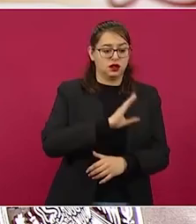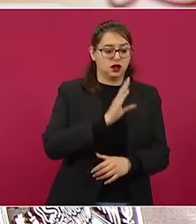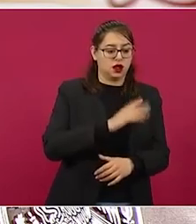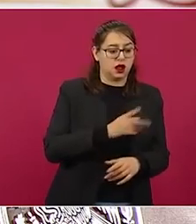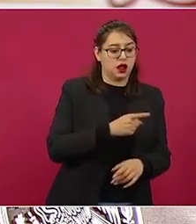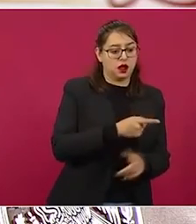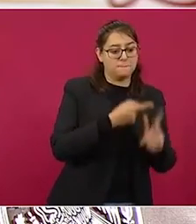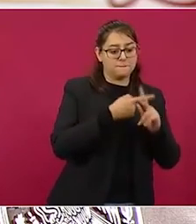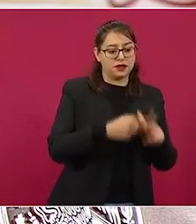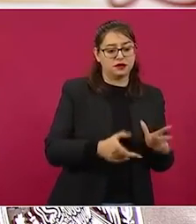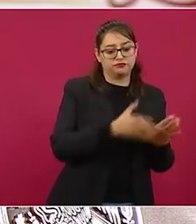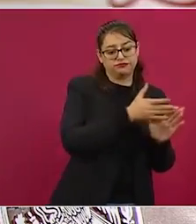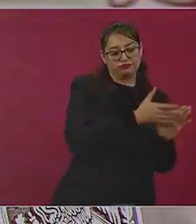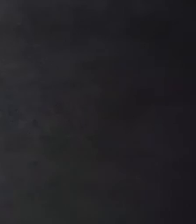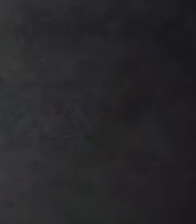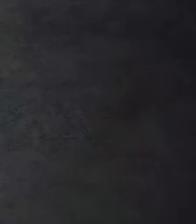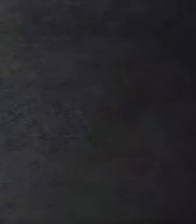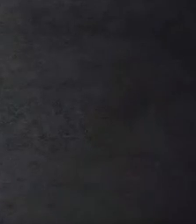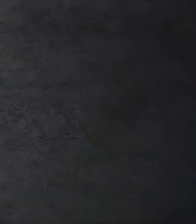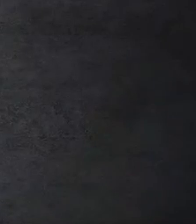contemporáneo.